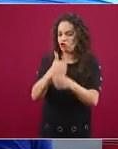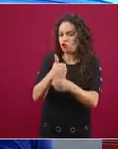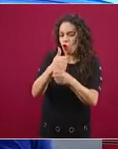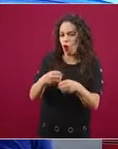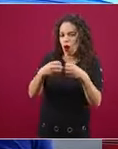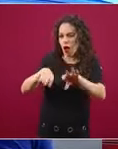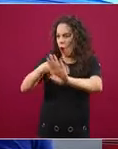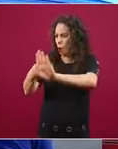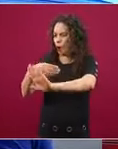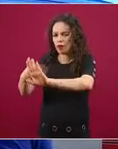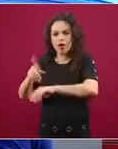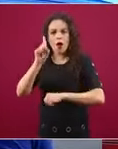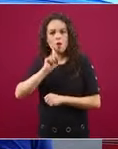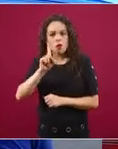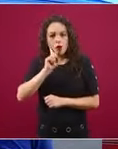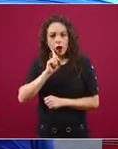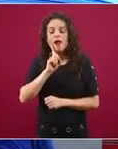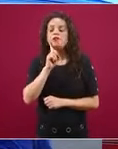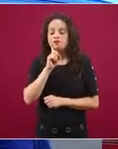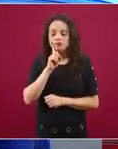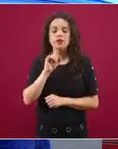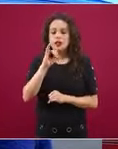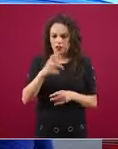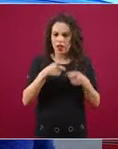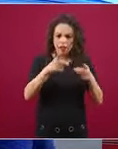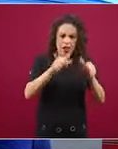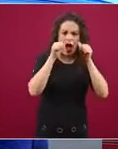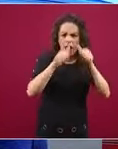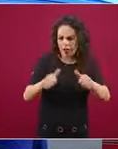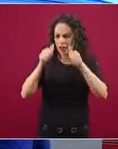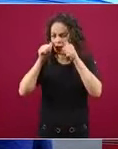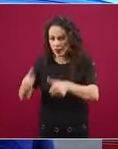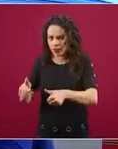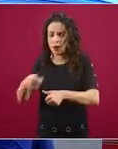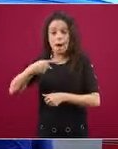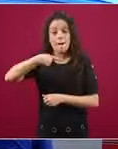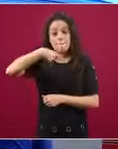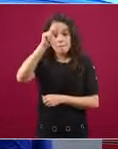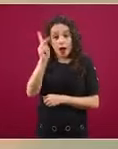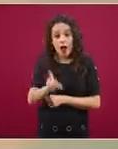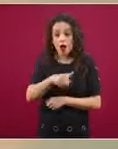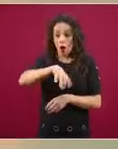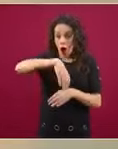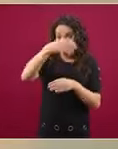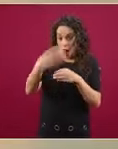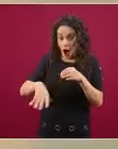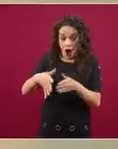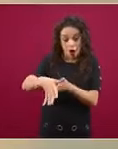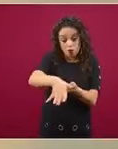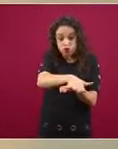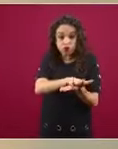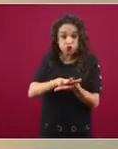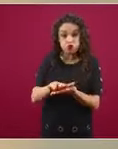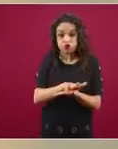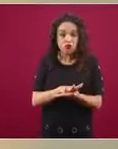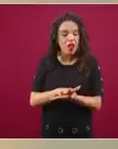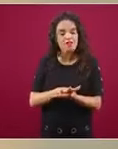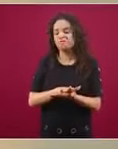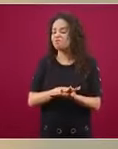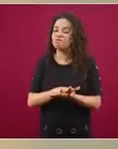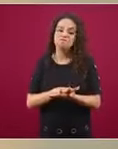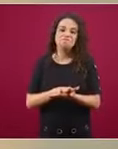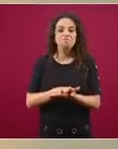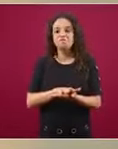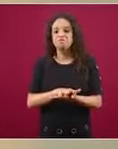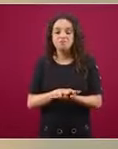en todos los niveles, pero que no se va a acabar la violencia hacia las mujeres, mientras no